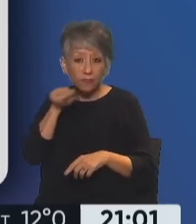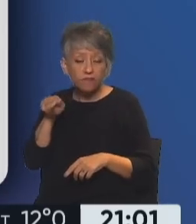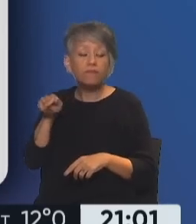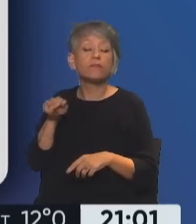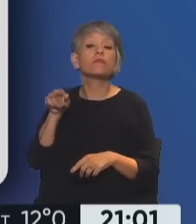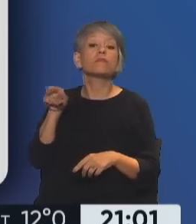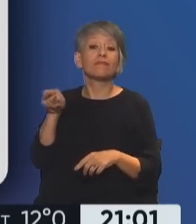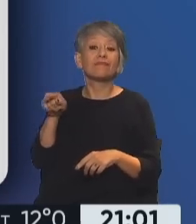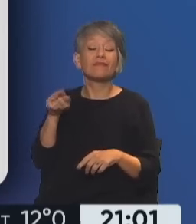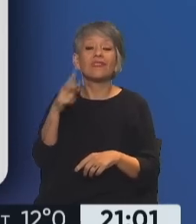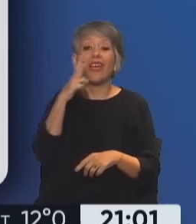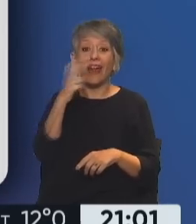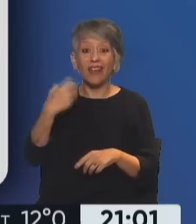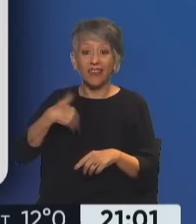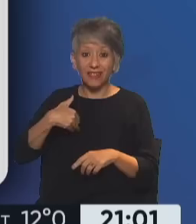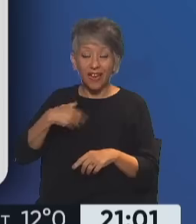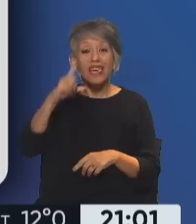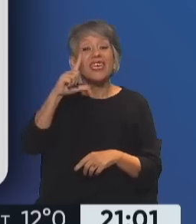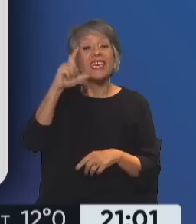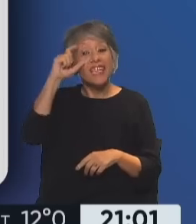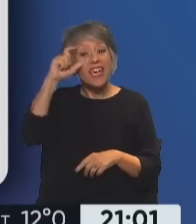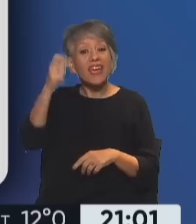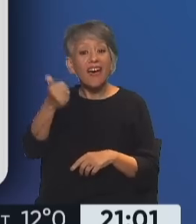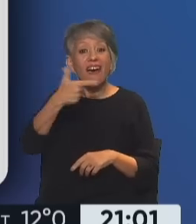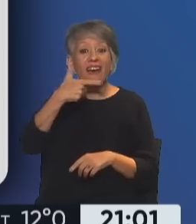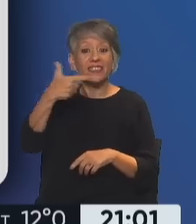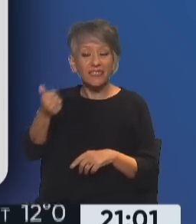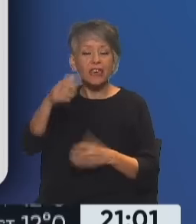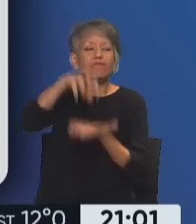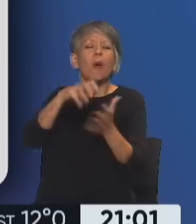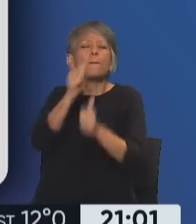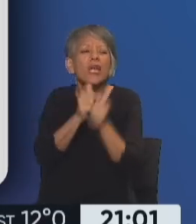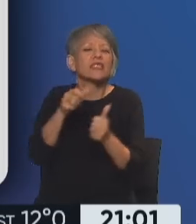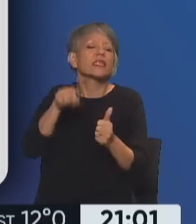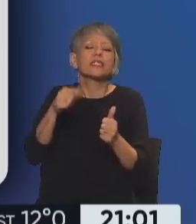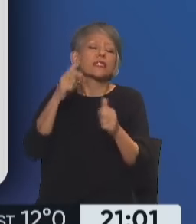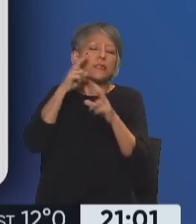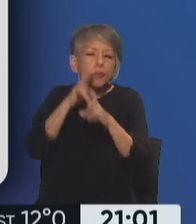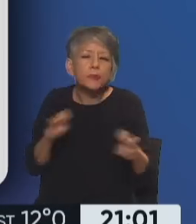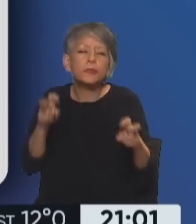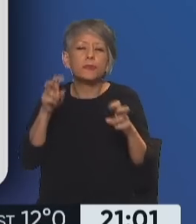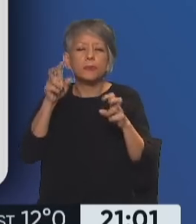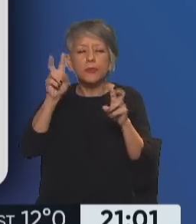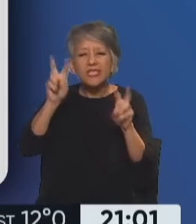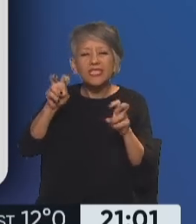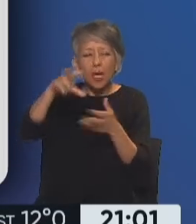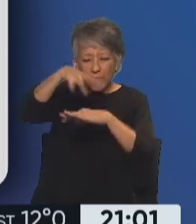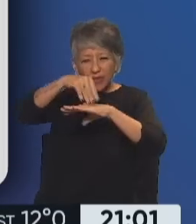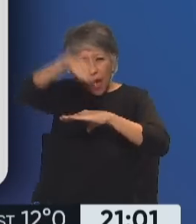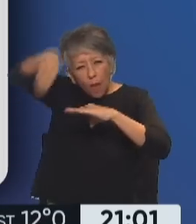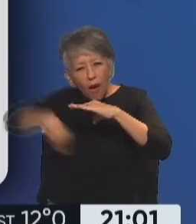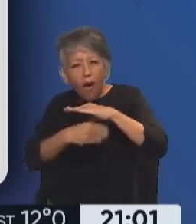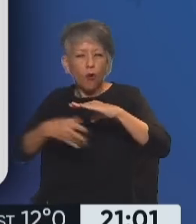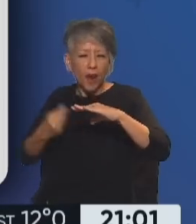publicación, IEASA, la empresa pública que se dedica al estudio Exploración y Explotación de Yacimientos de Hidrocarburos